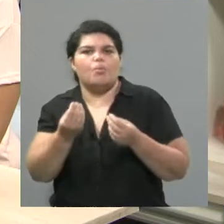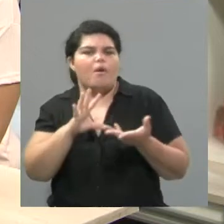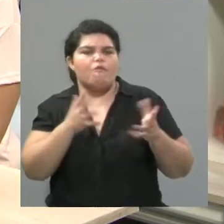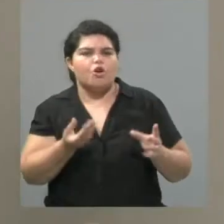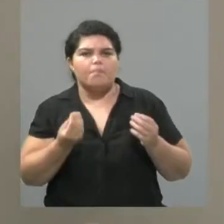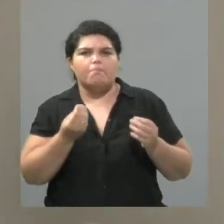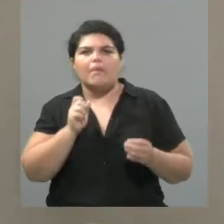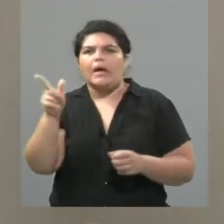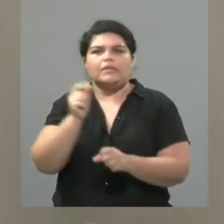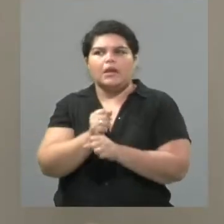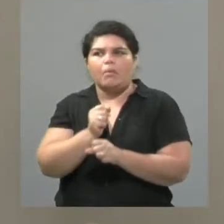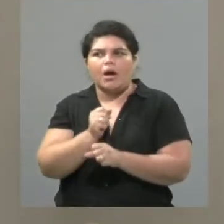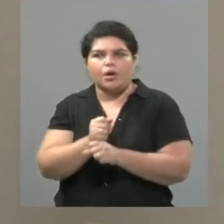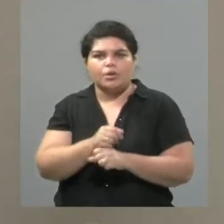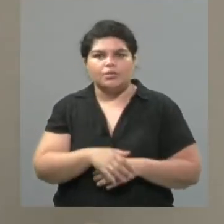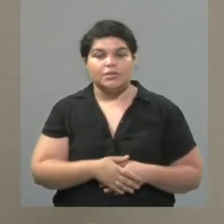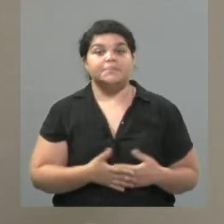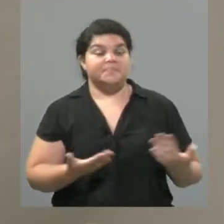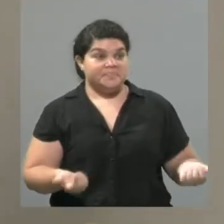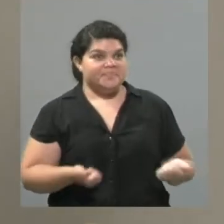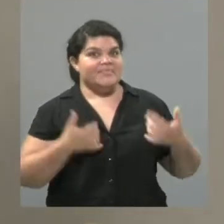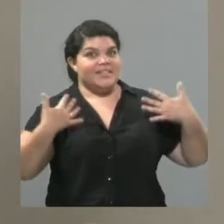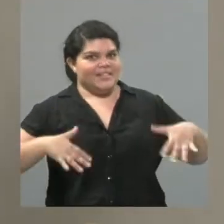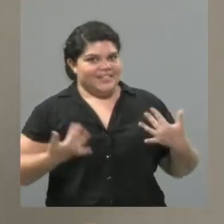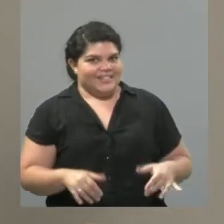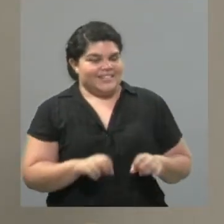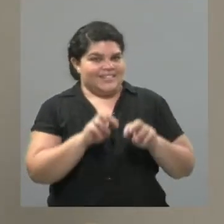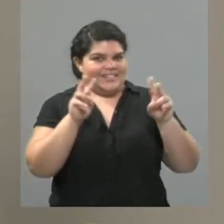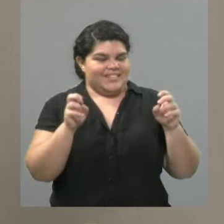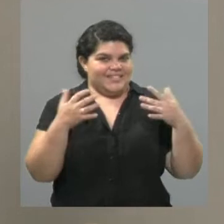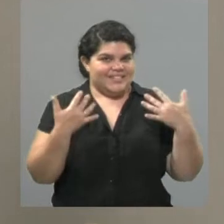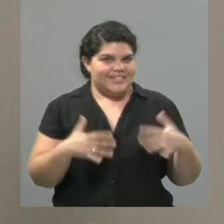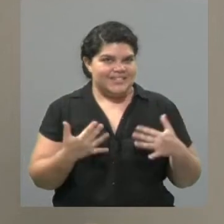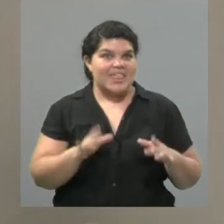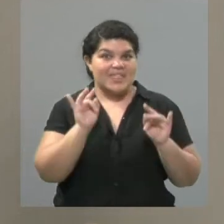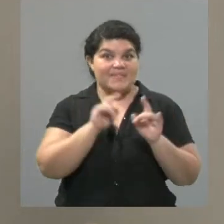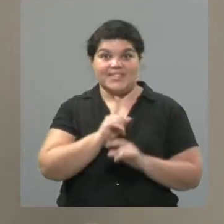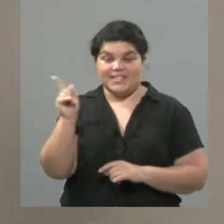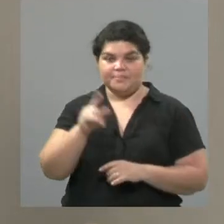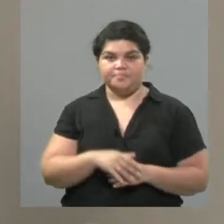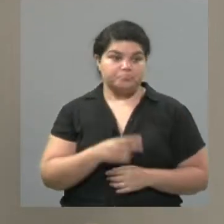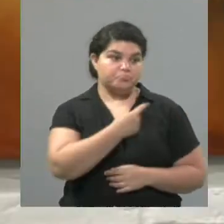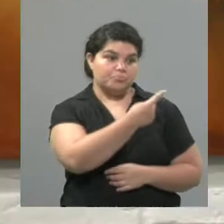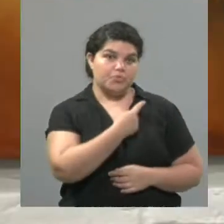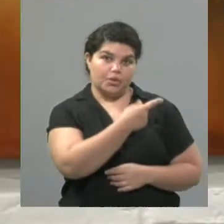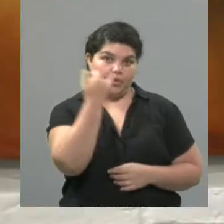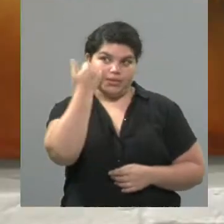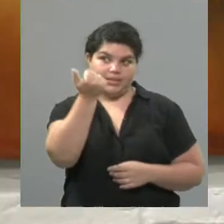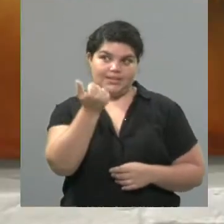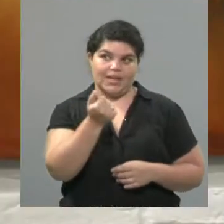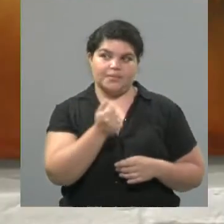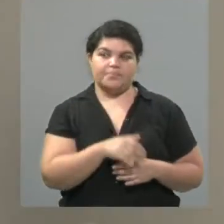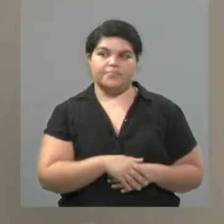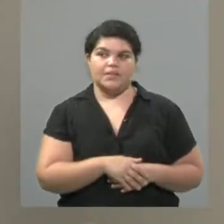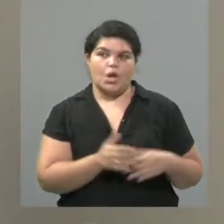Bien, todo un tema. Nosotros con Agia llevamos ya 13 años como